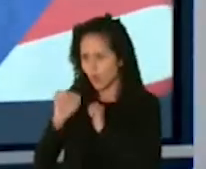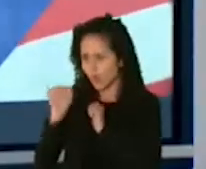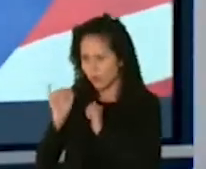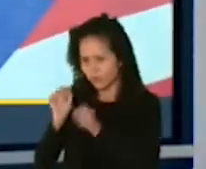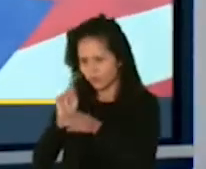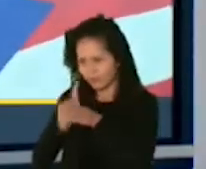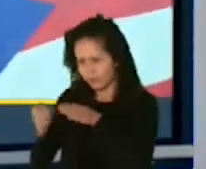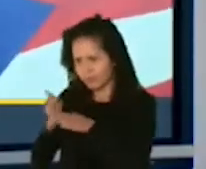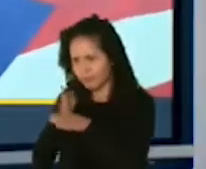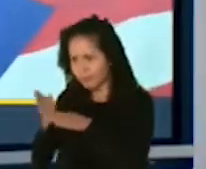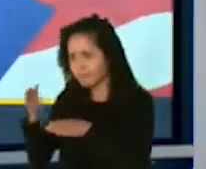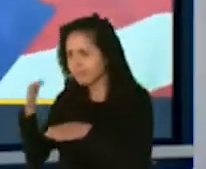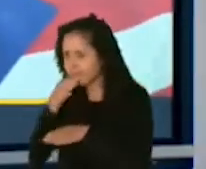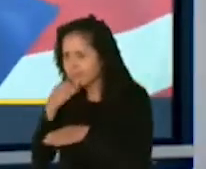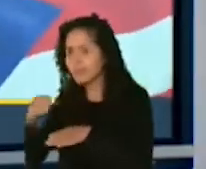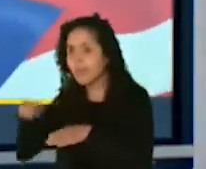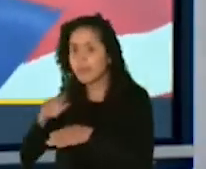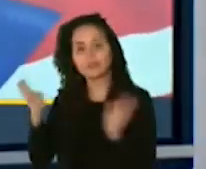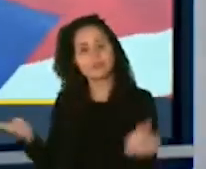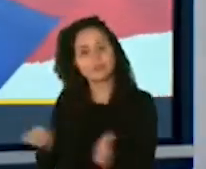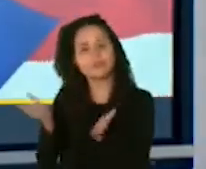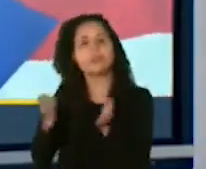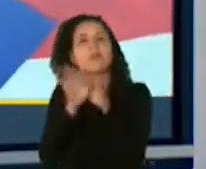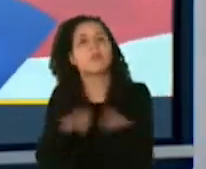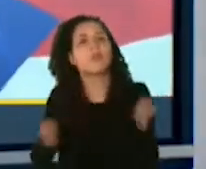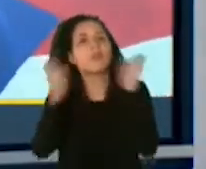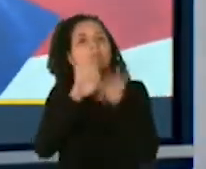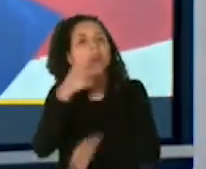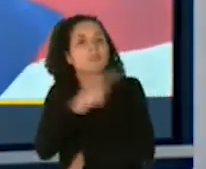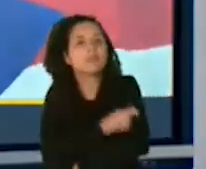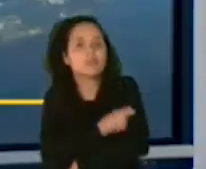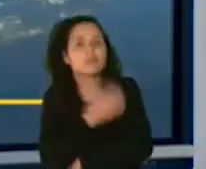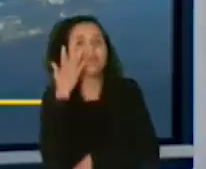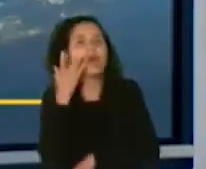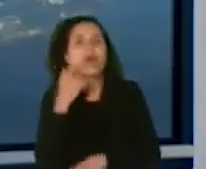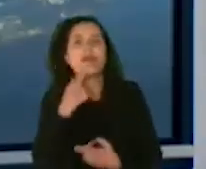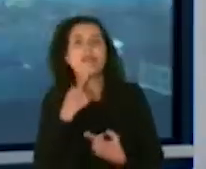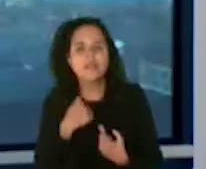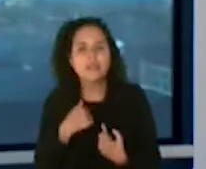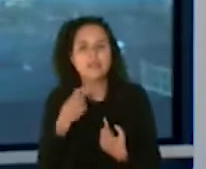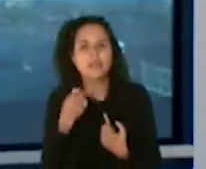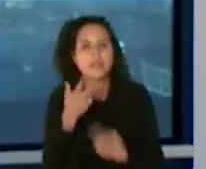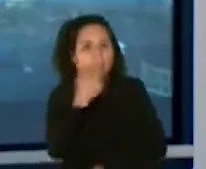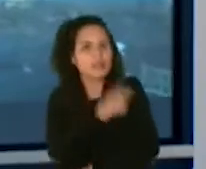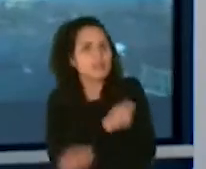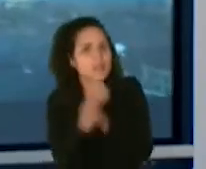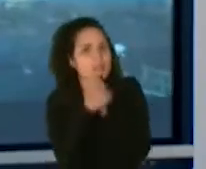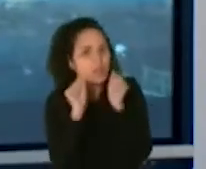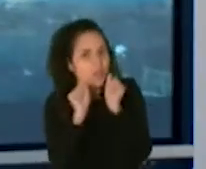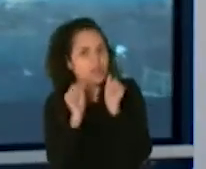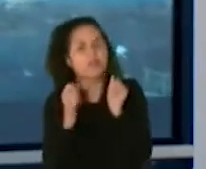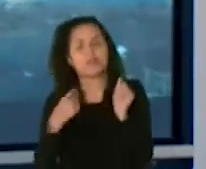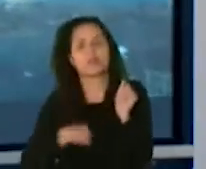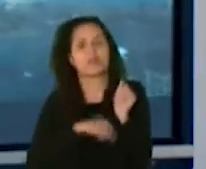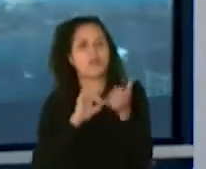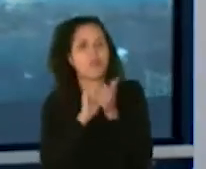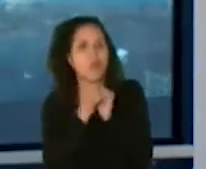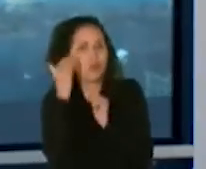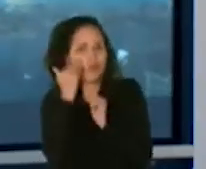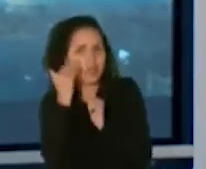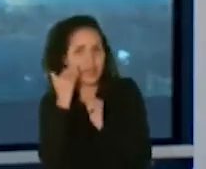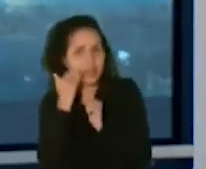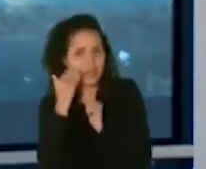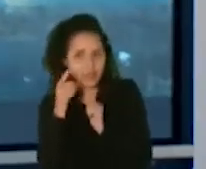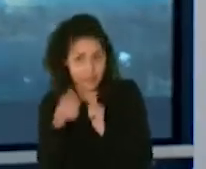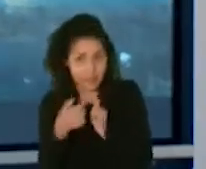han tornado en promotores de la importancia de la vacunación porque nos dicen que las vacunas son seguras y como logramos saber que lo